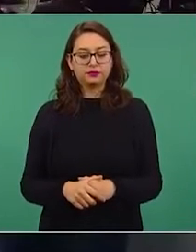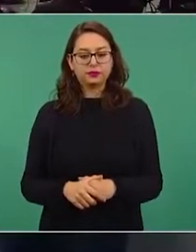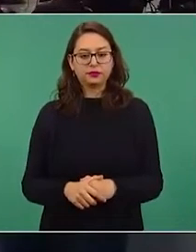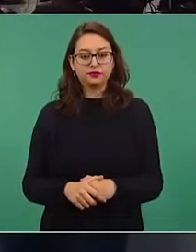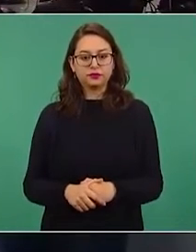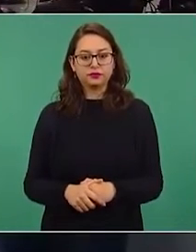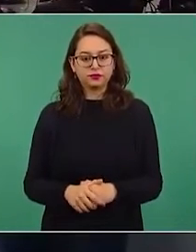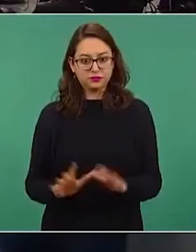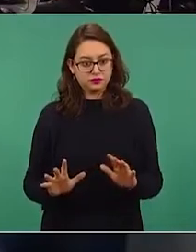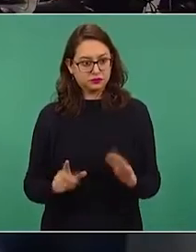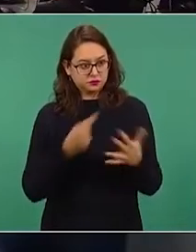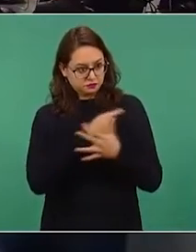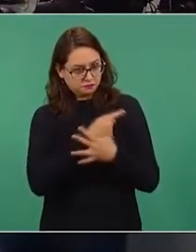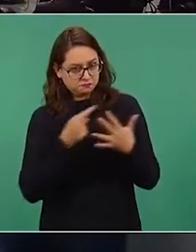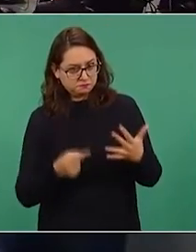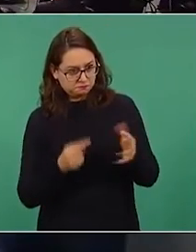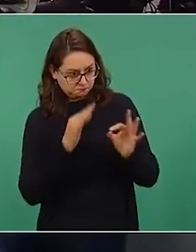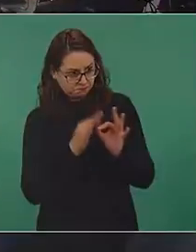Así es.